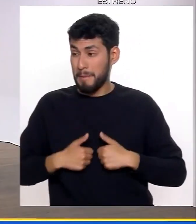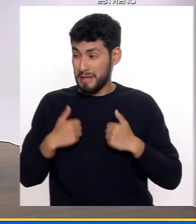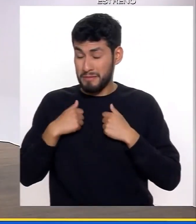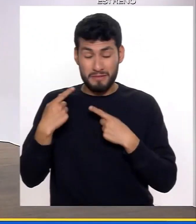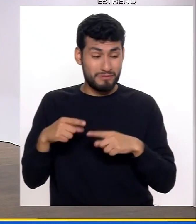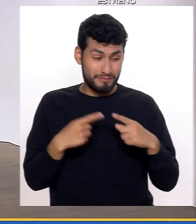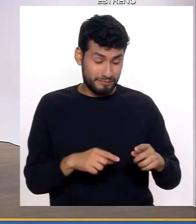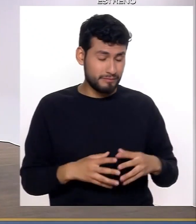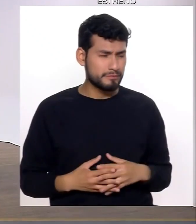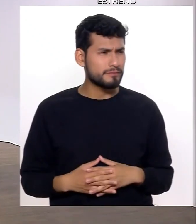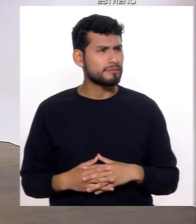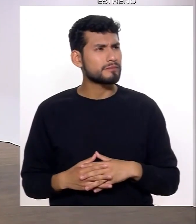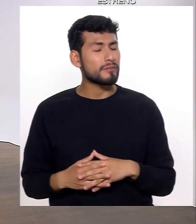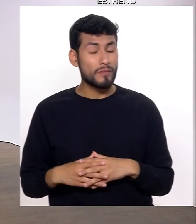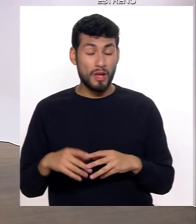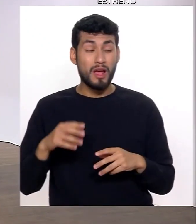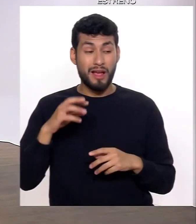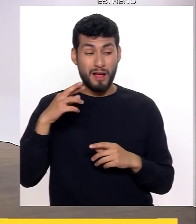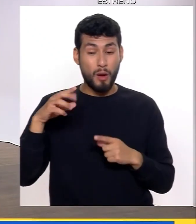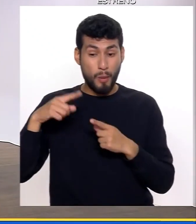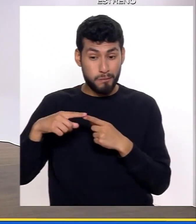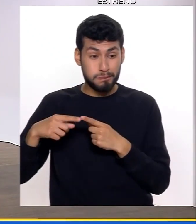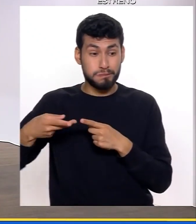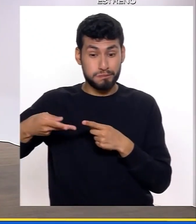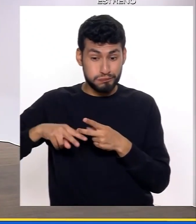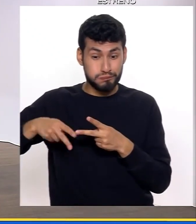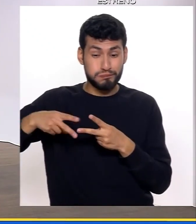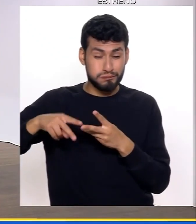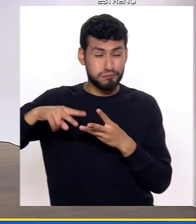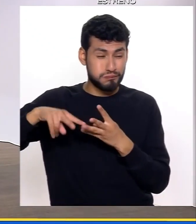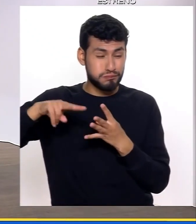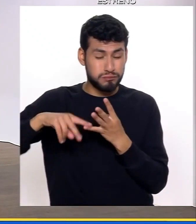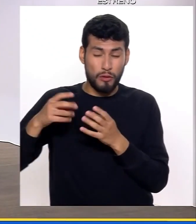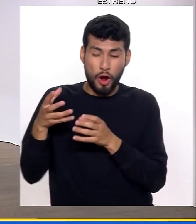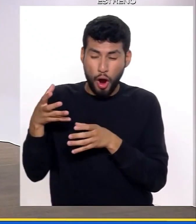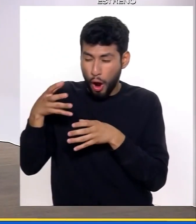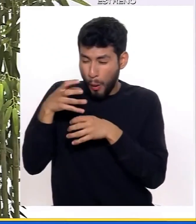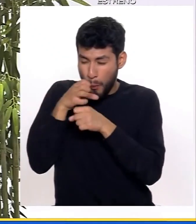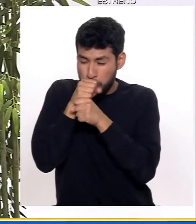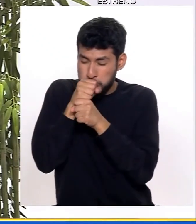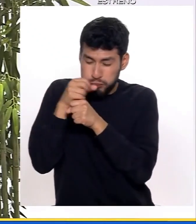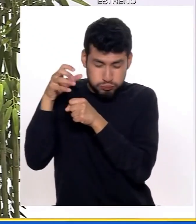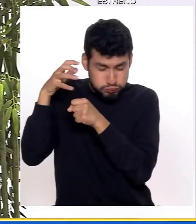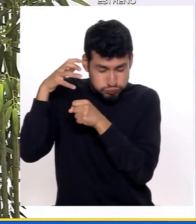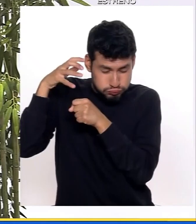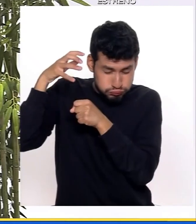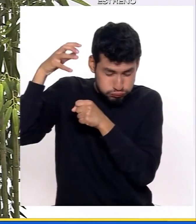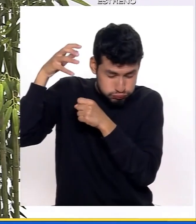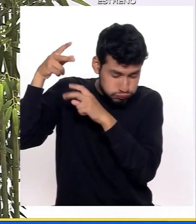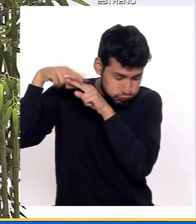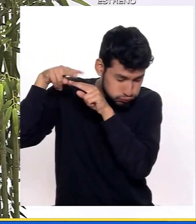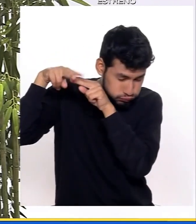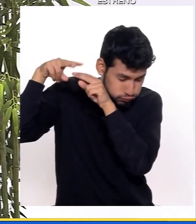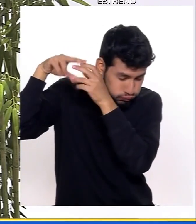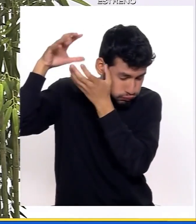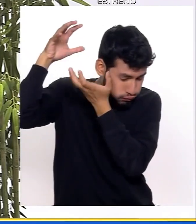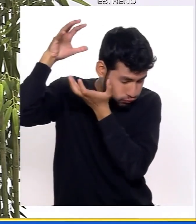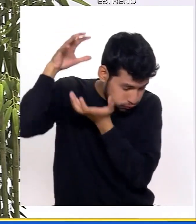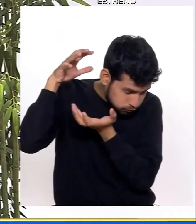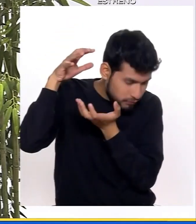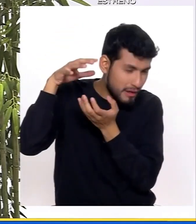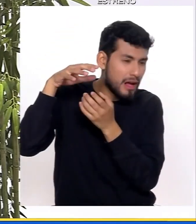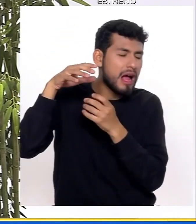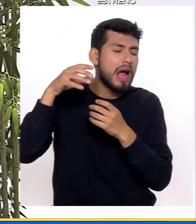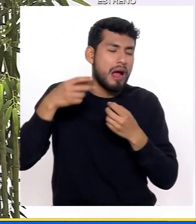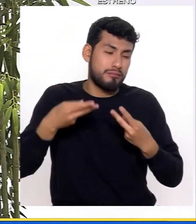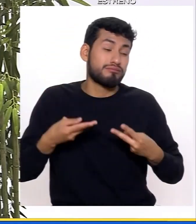¿no? Y el acúmulo, claro, de los problemas que uno pueda tener, que pueda ser, mientras más dificultades uno tenga, más riesgo es